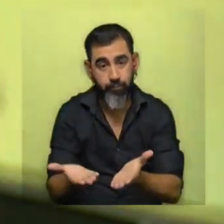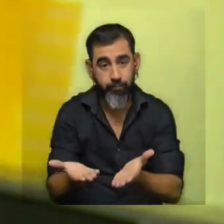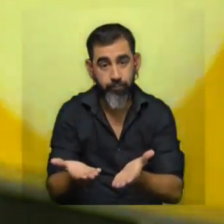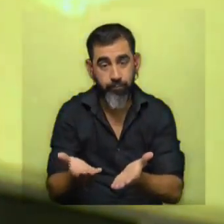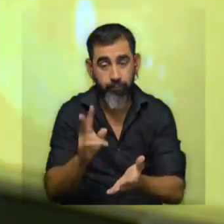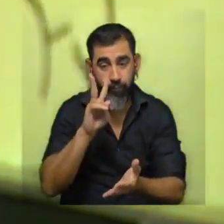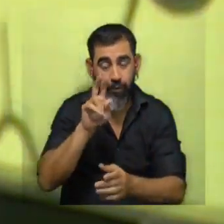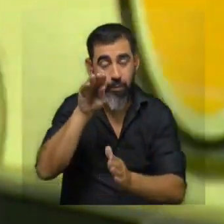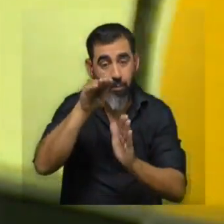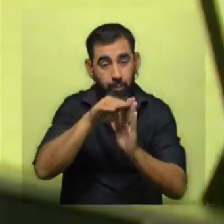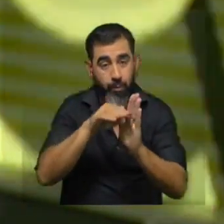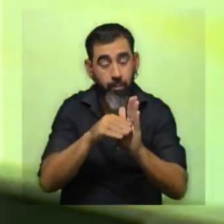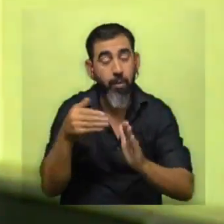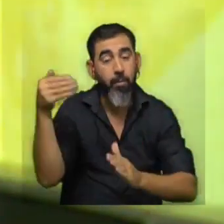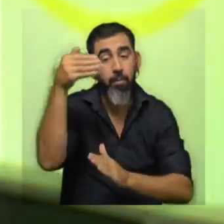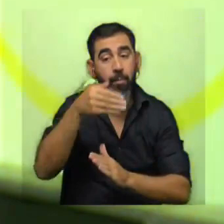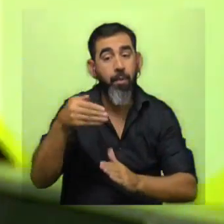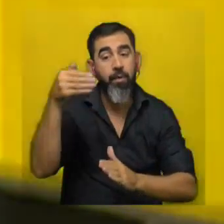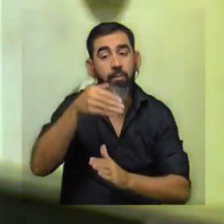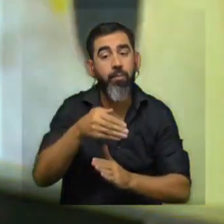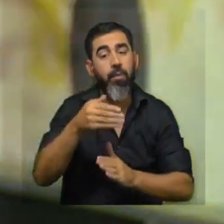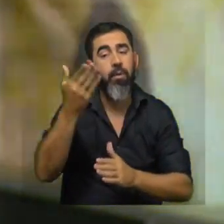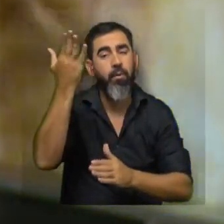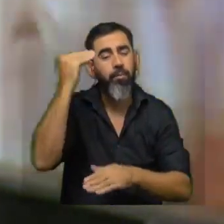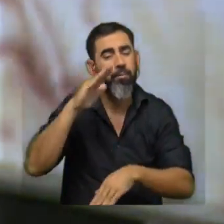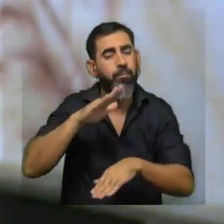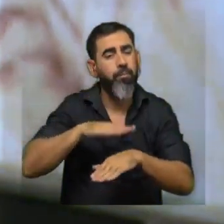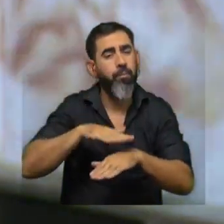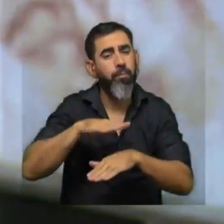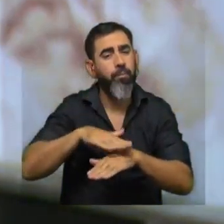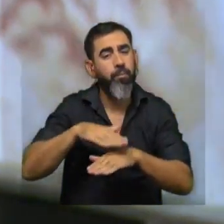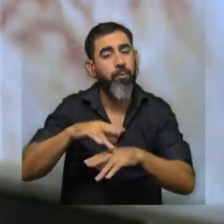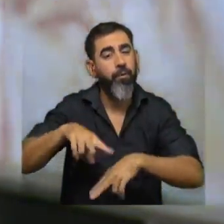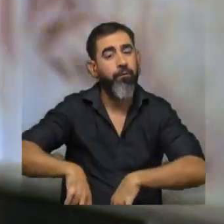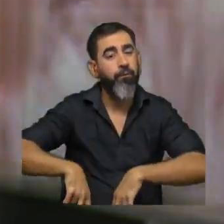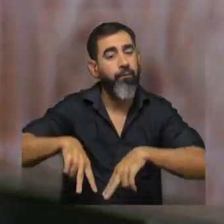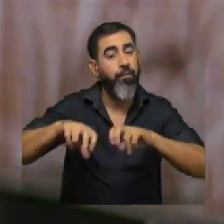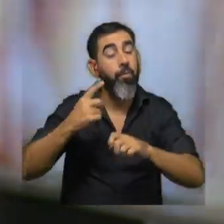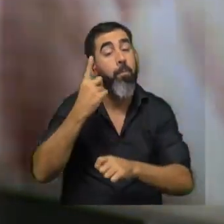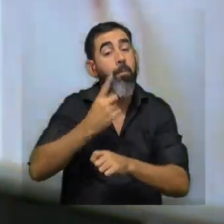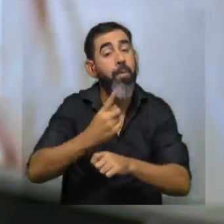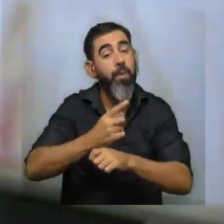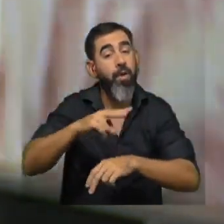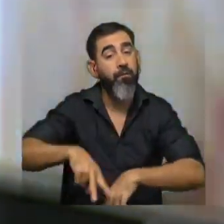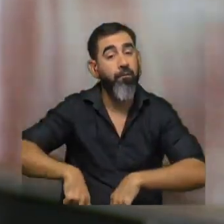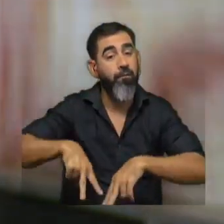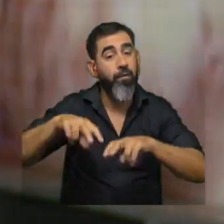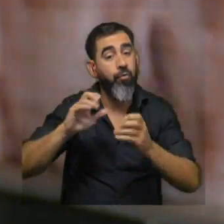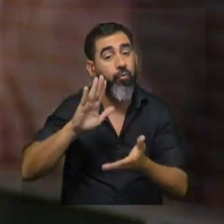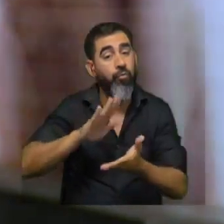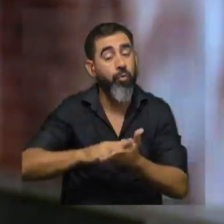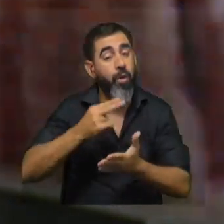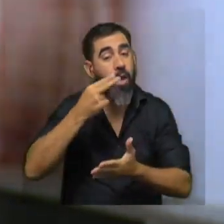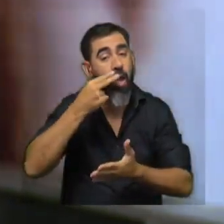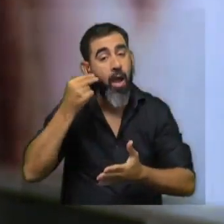este programa a participar de lo que iba a ser en ese momento una investigación la primera vinculada a los gatos